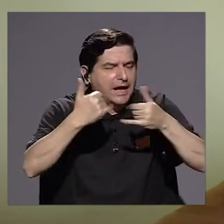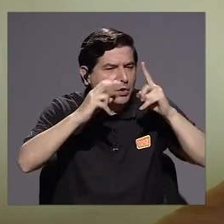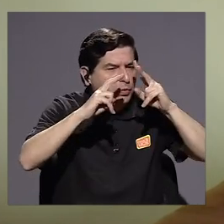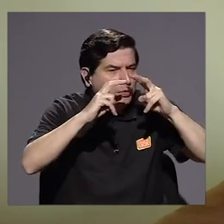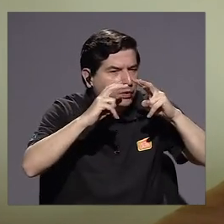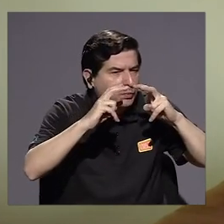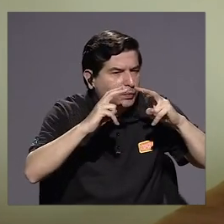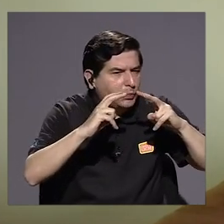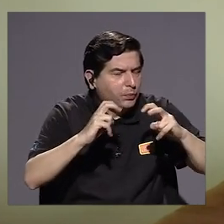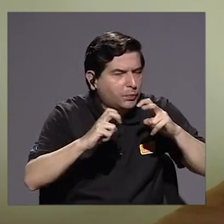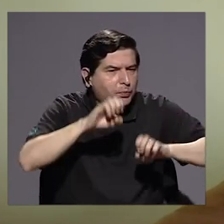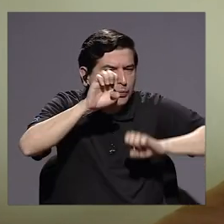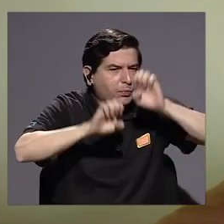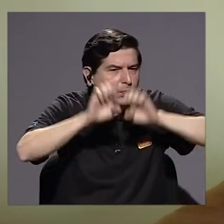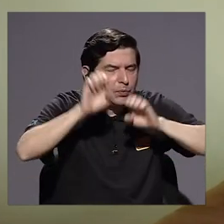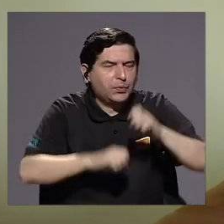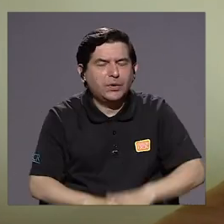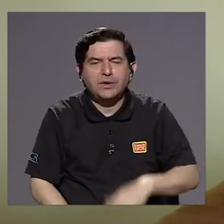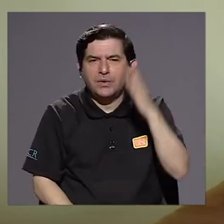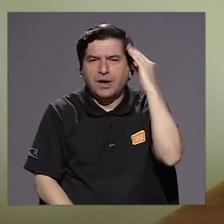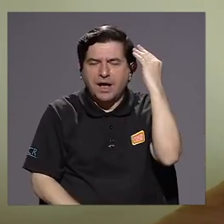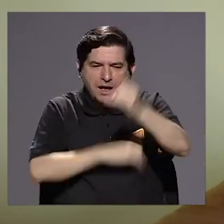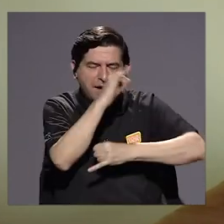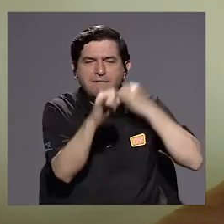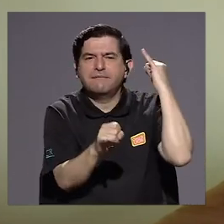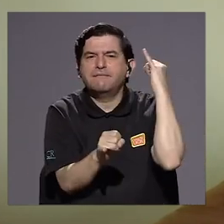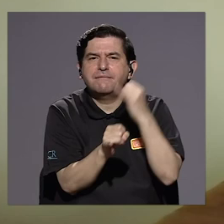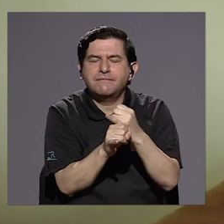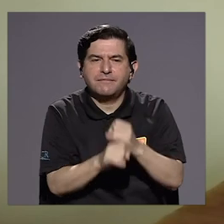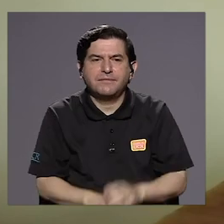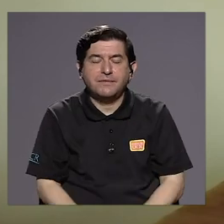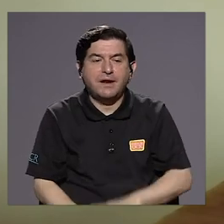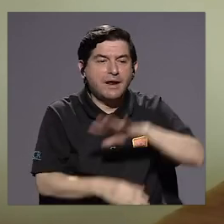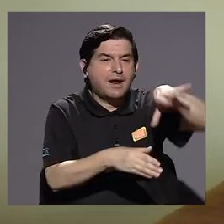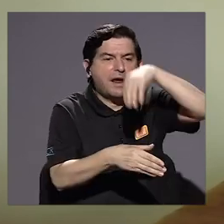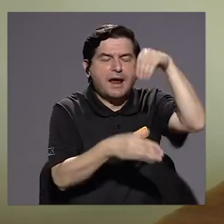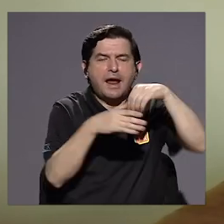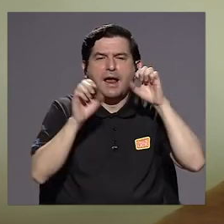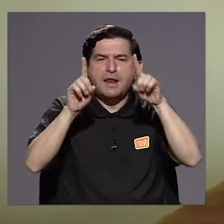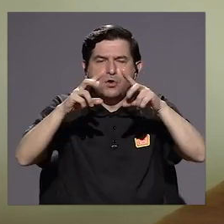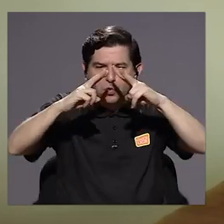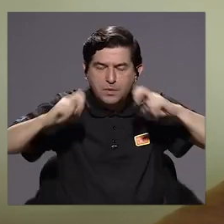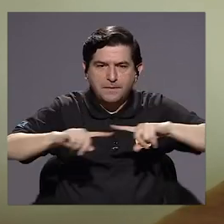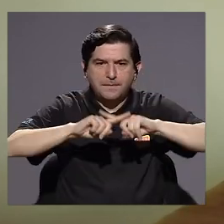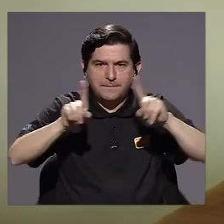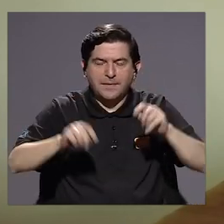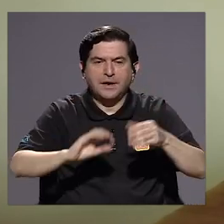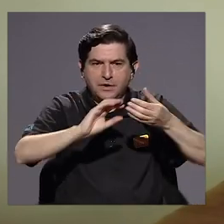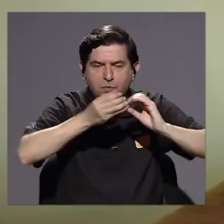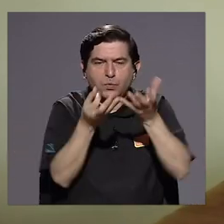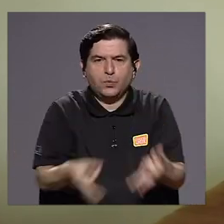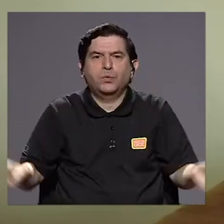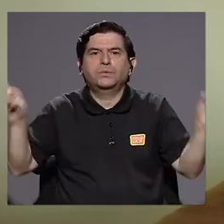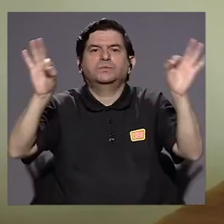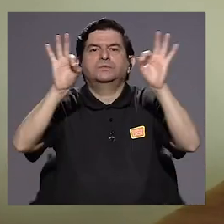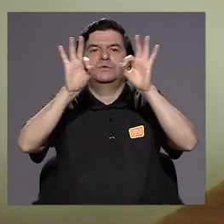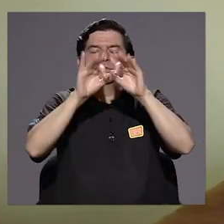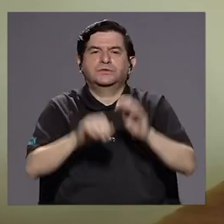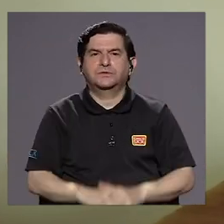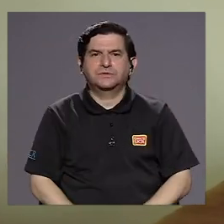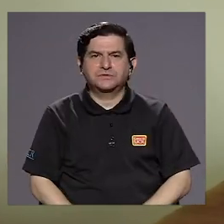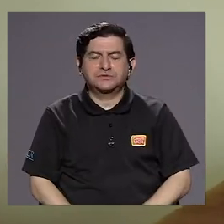analizar, valorar experiencias internacionales, ver el contexto educativo, ver los datos que tenemos. Muy importante.